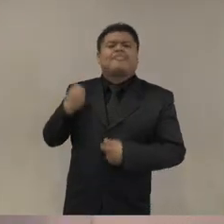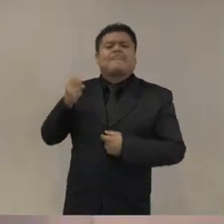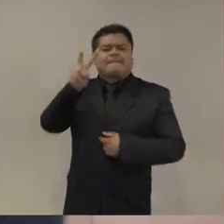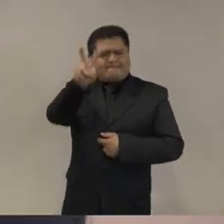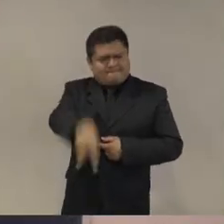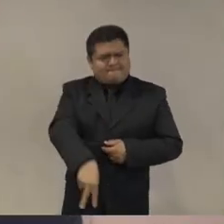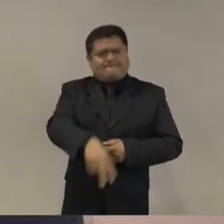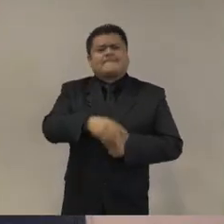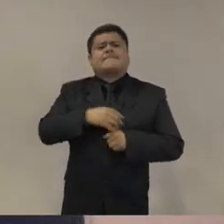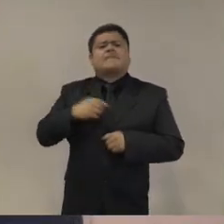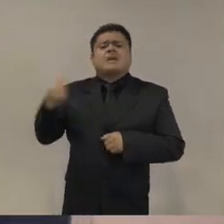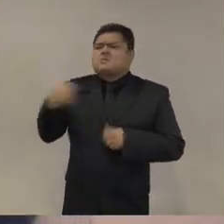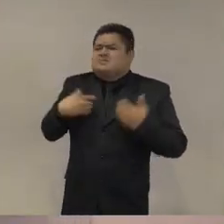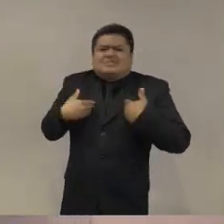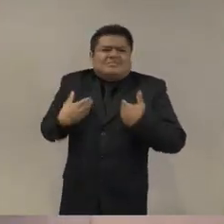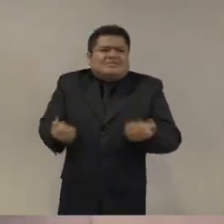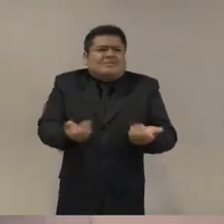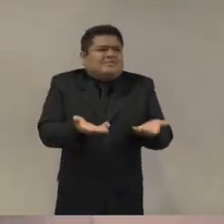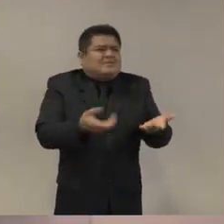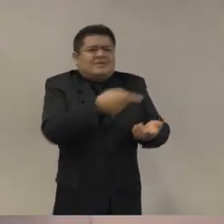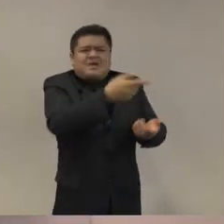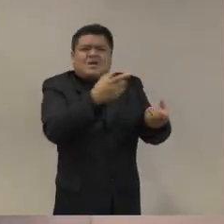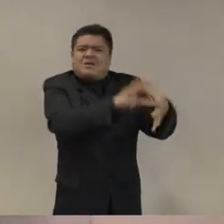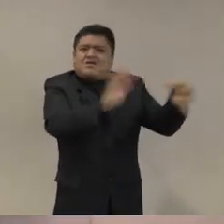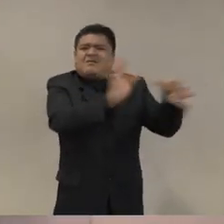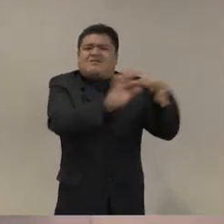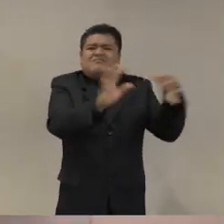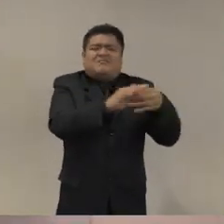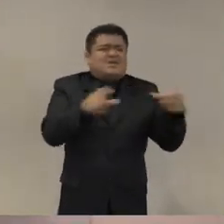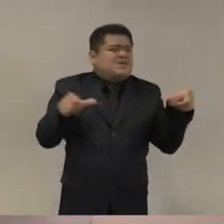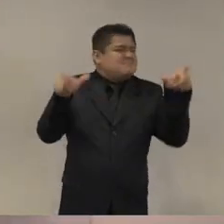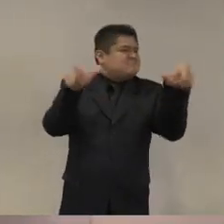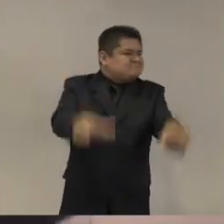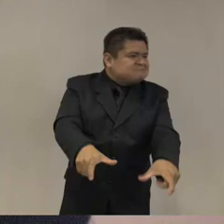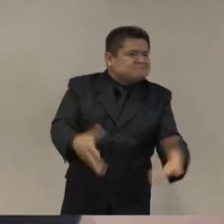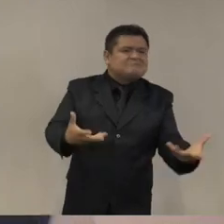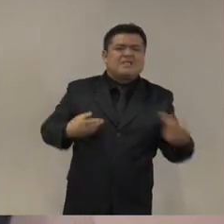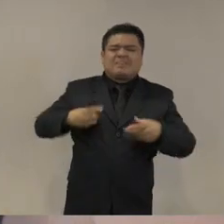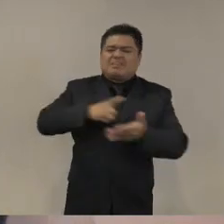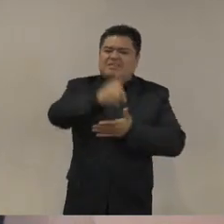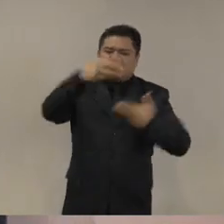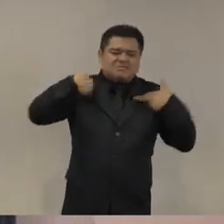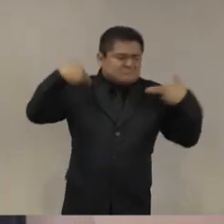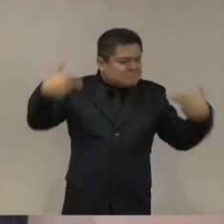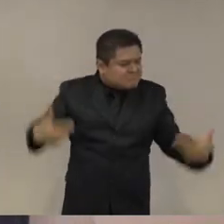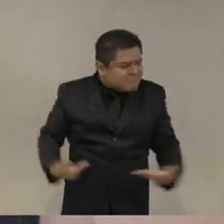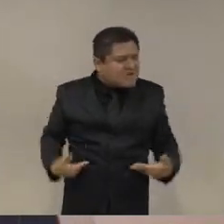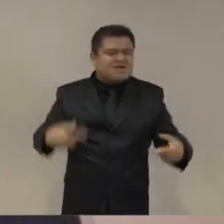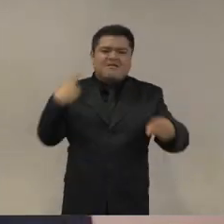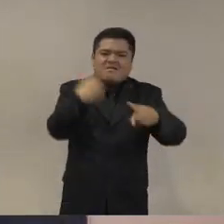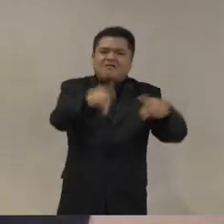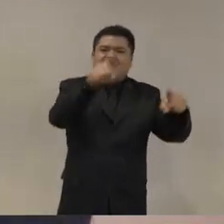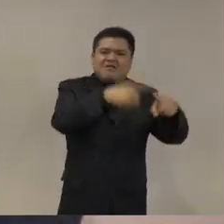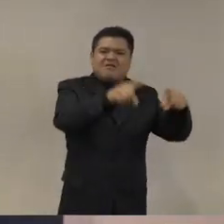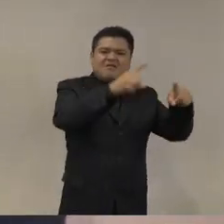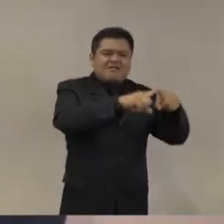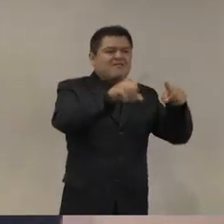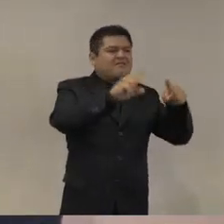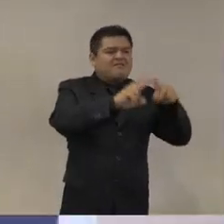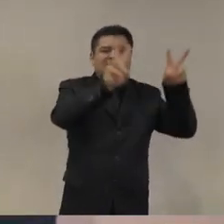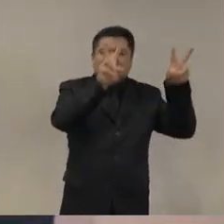tenga que ver con la seguridad o con los derechos humanos o con todo lo que son estas narrativas